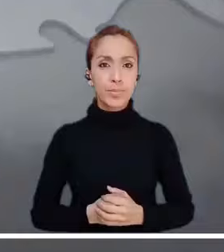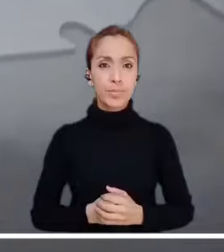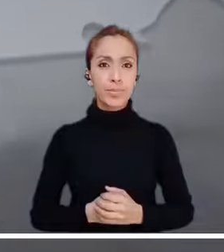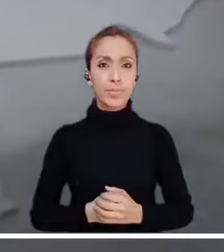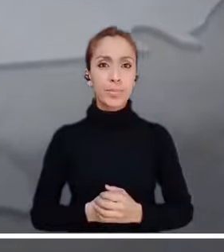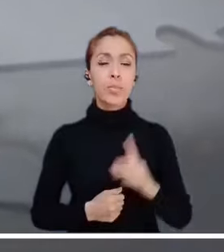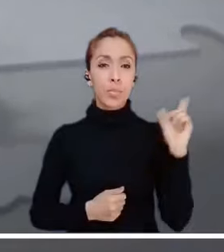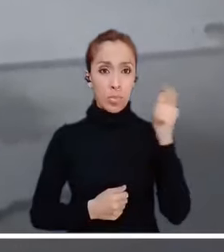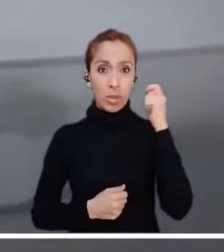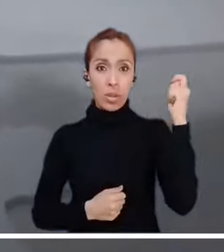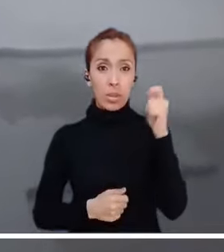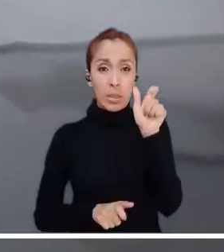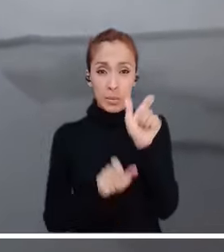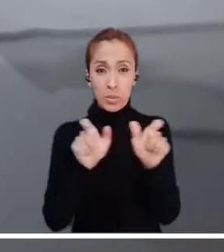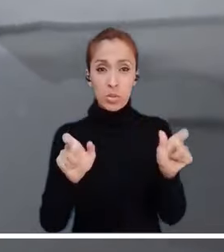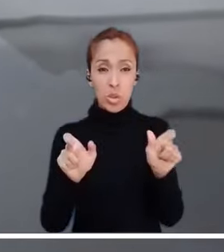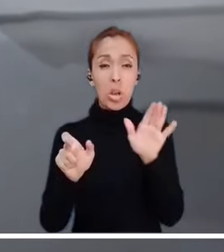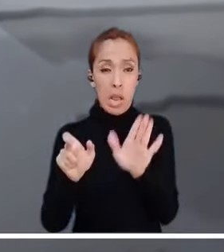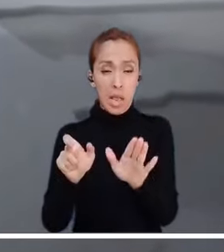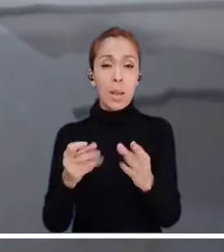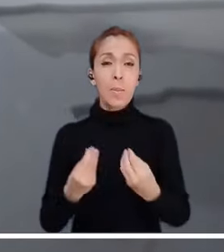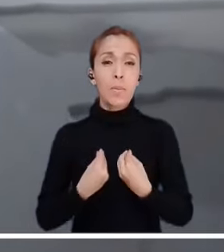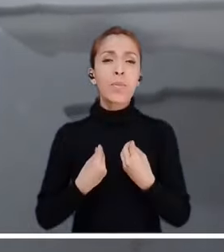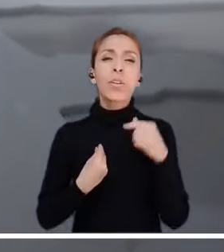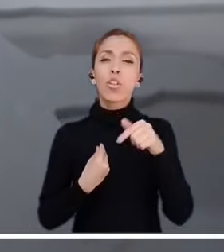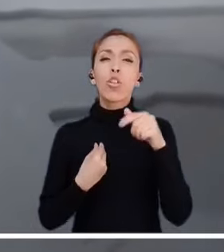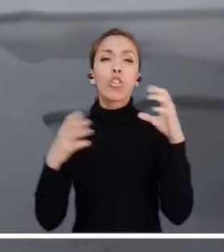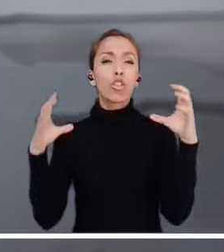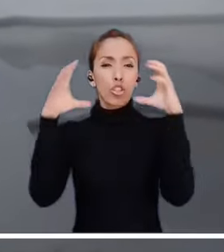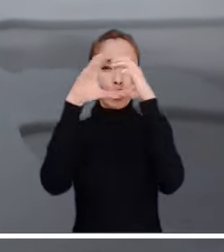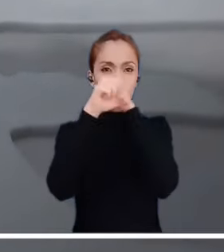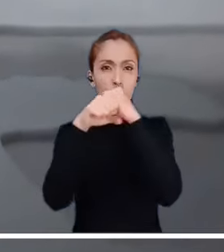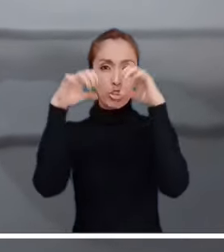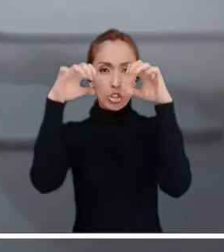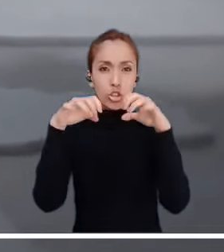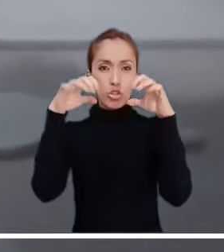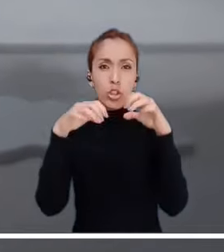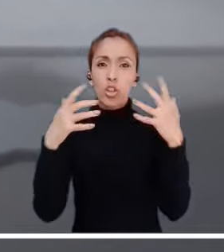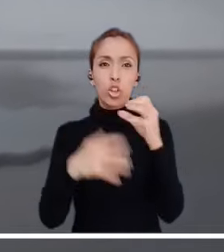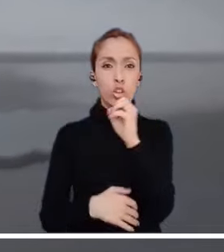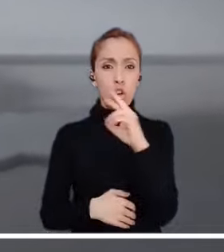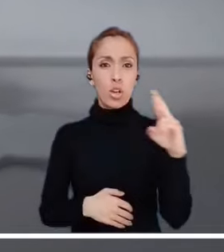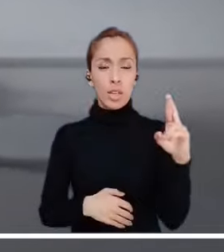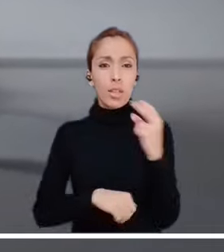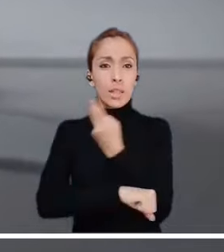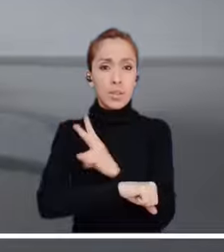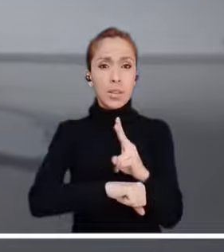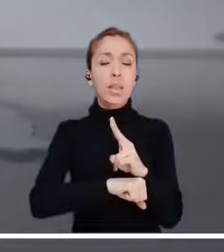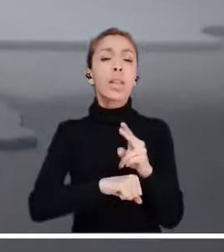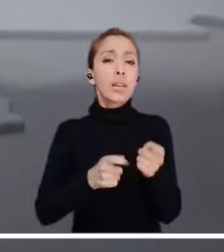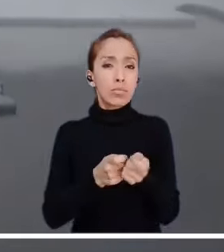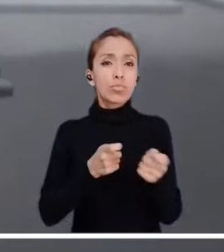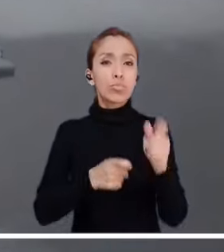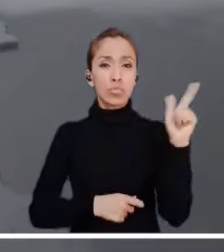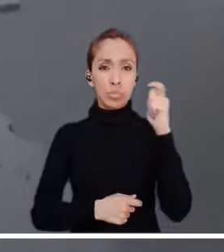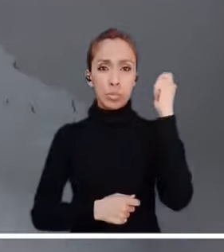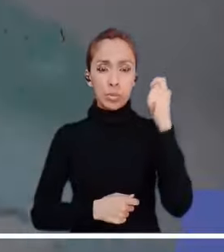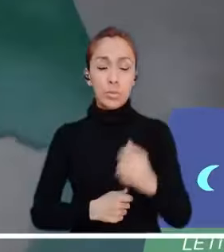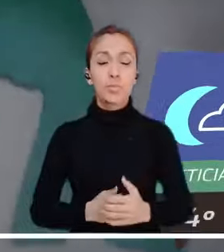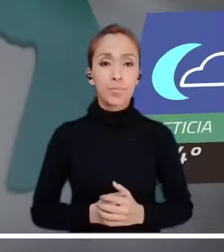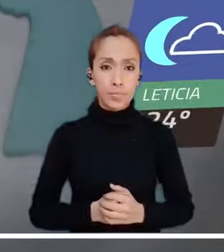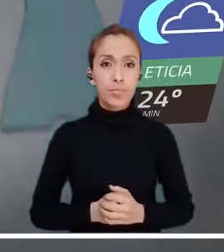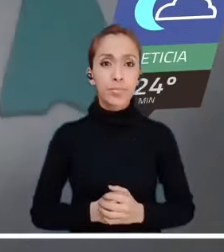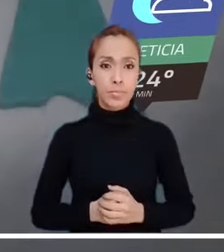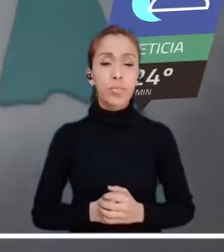Los llaneros se alistan para recibir una noche lluviosa en el oriente de Bichada y el pie de monte de Meta. Los mayores